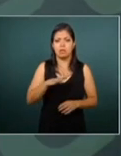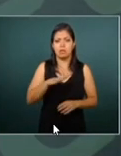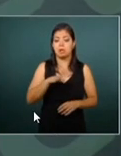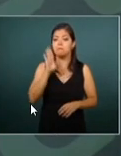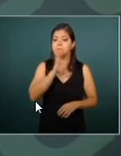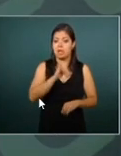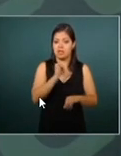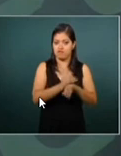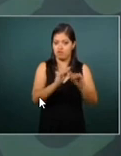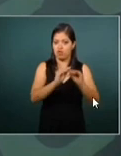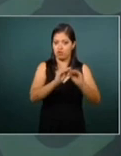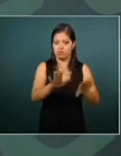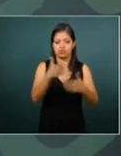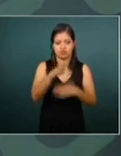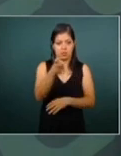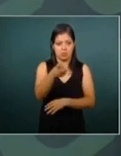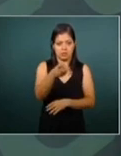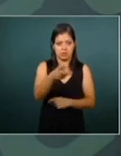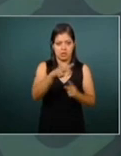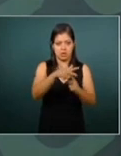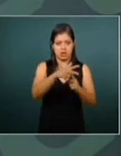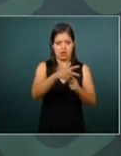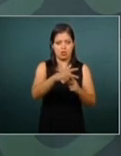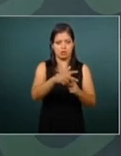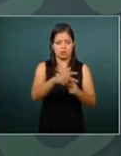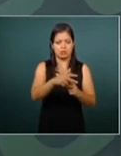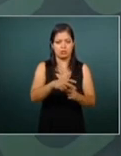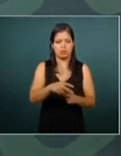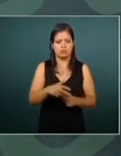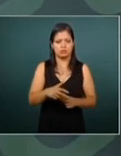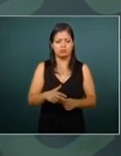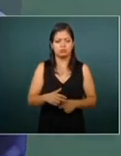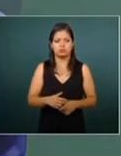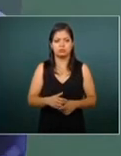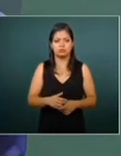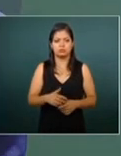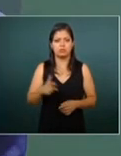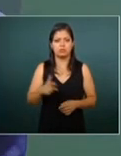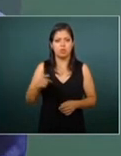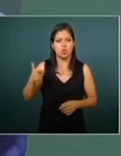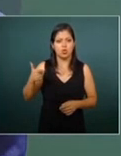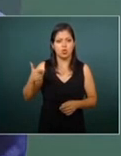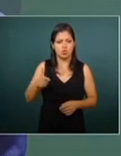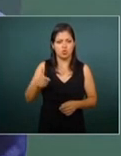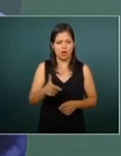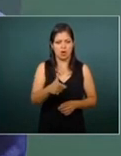información sobre eso de que de Guanajuato